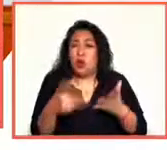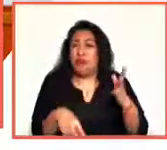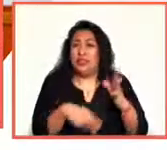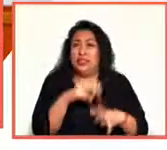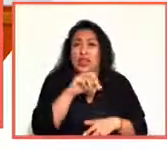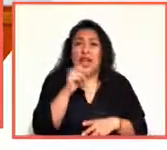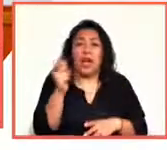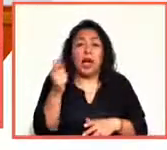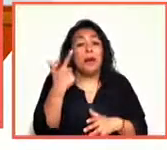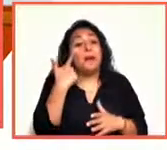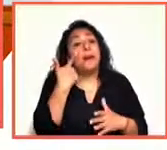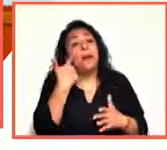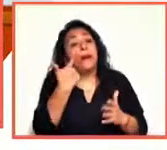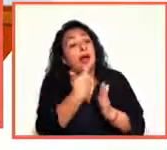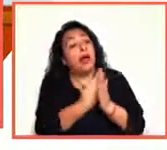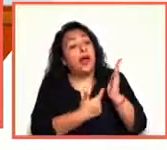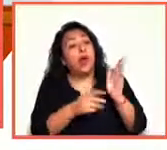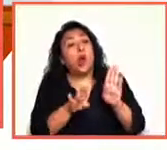comprobatoria.